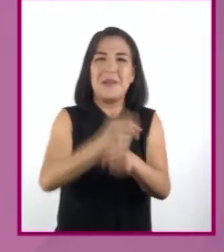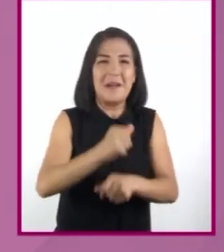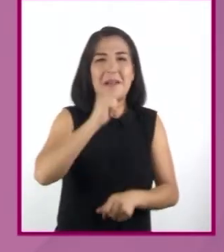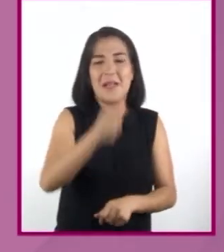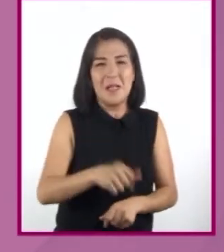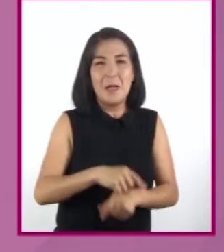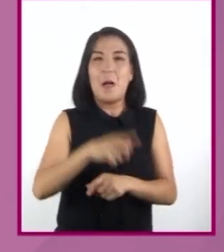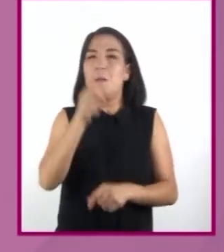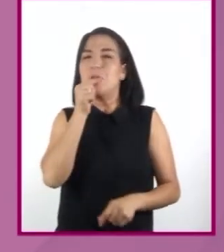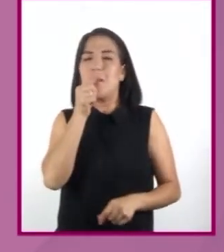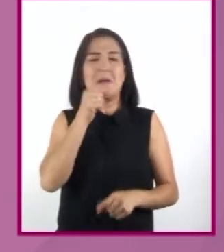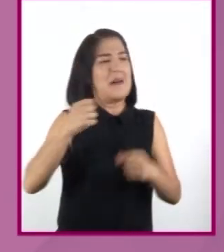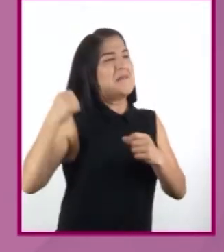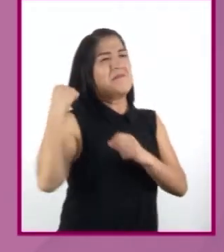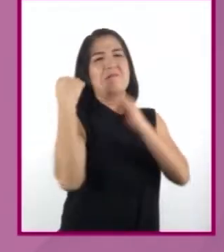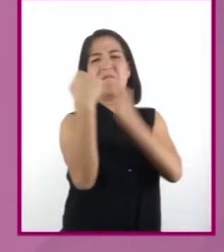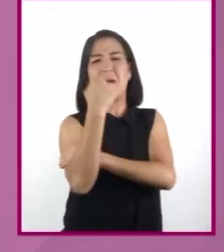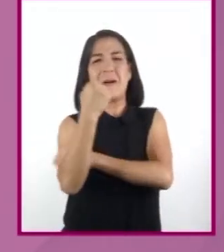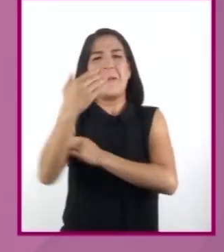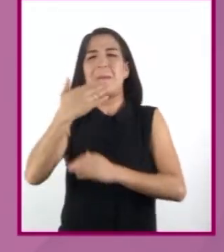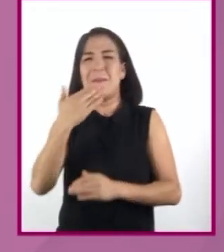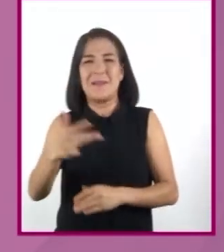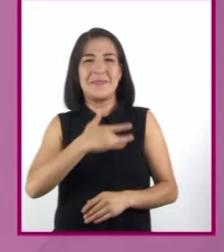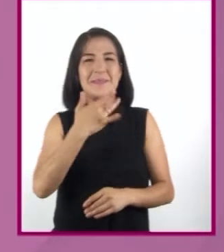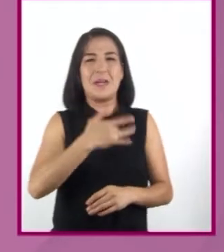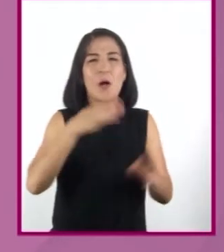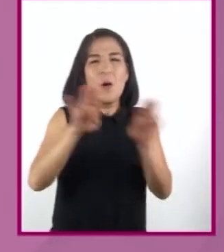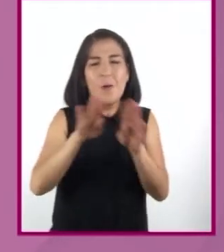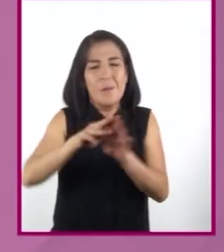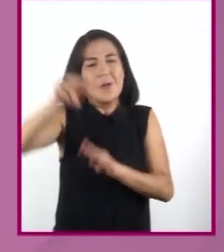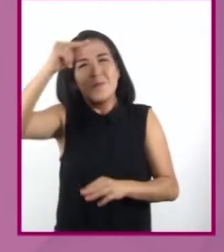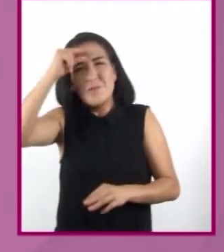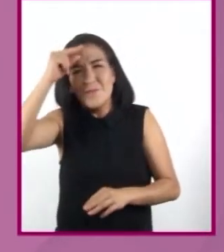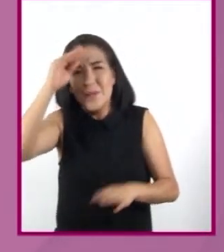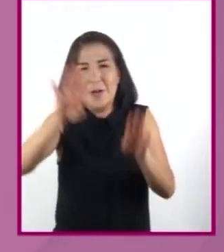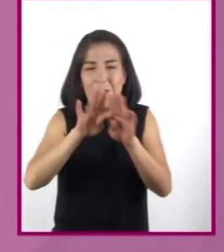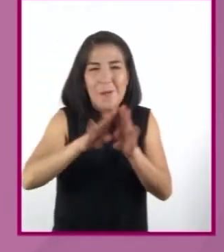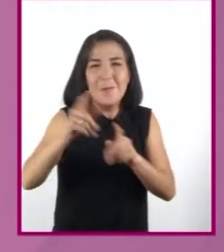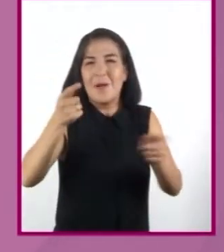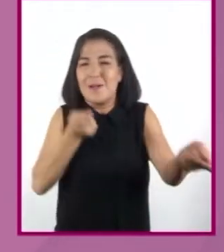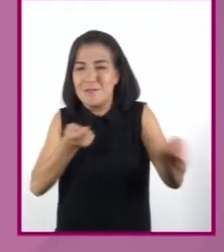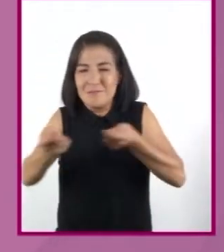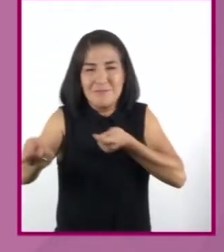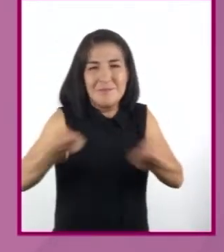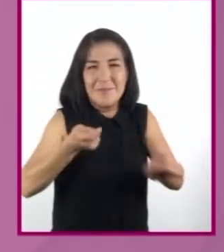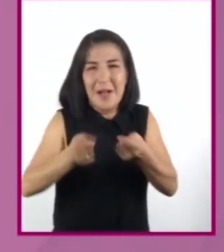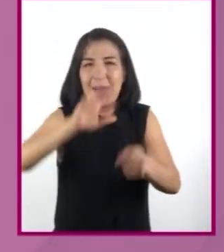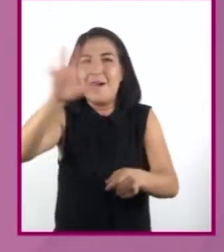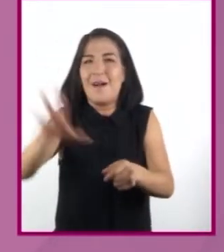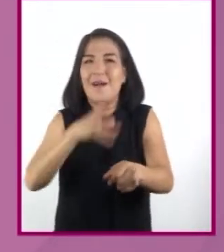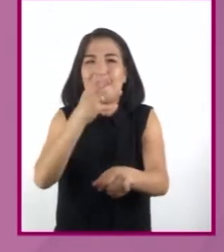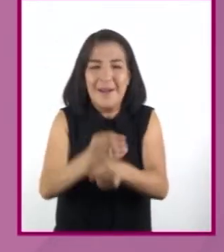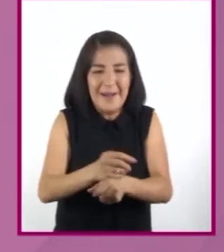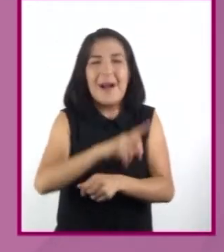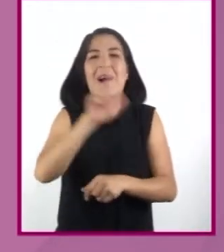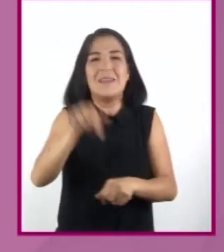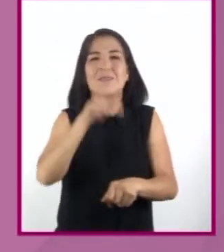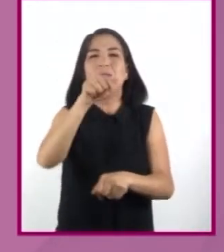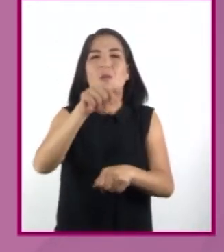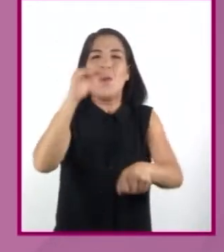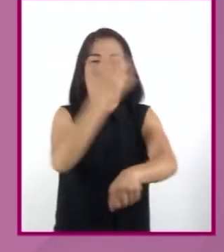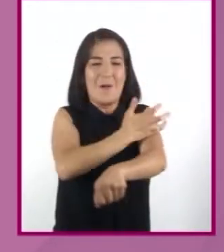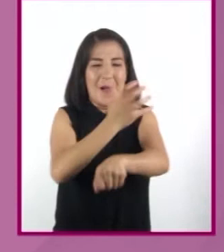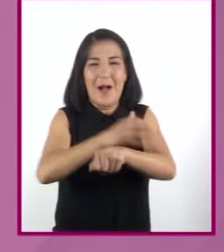todopoderoso usa la lógica y el ingenio para resolverlo. Y lo ayuda un fiel compañero que